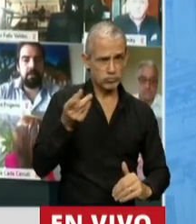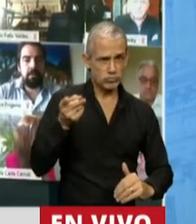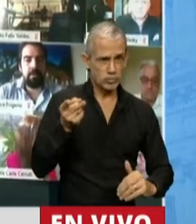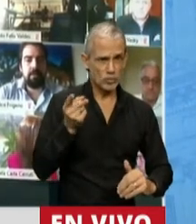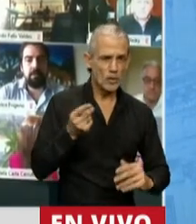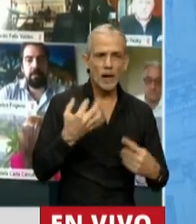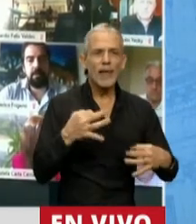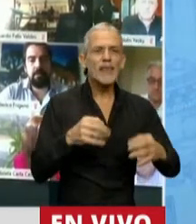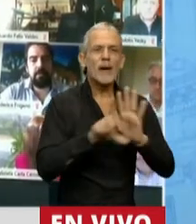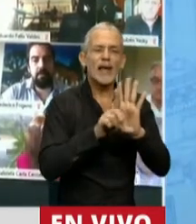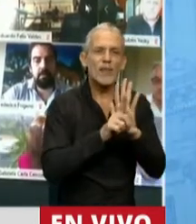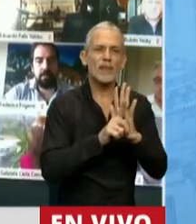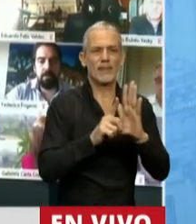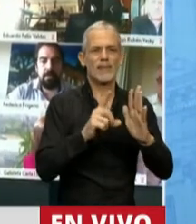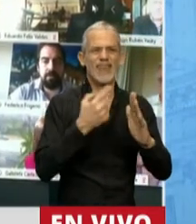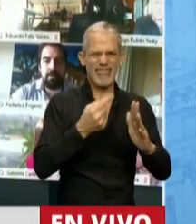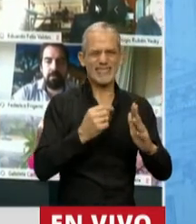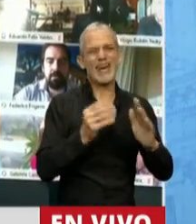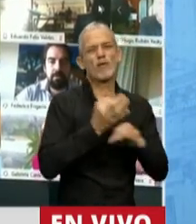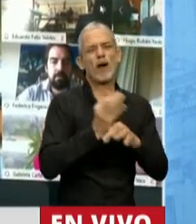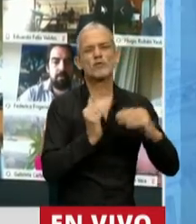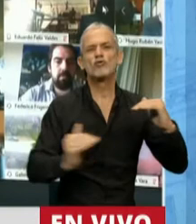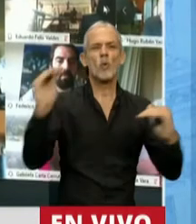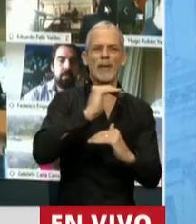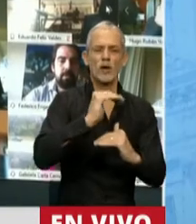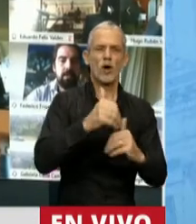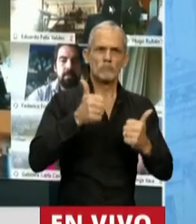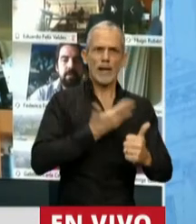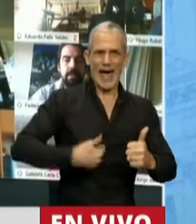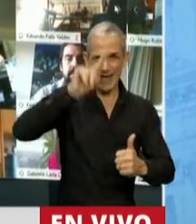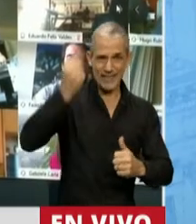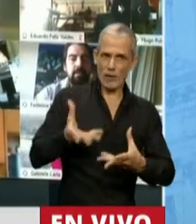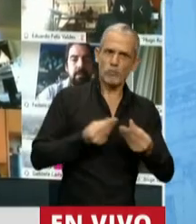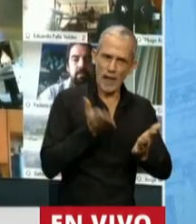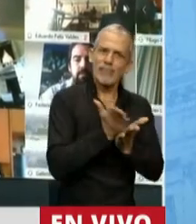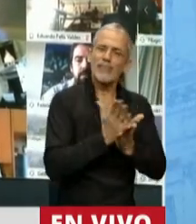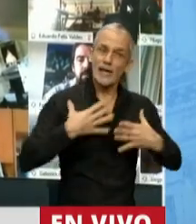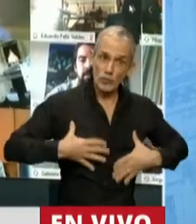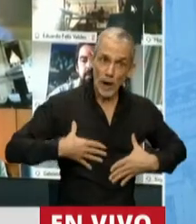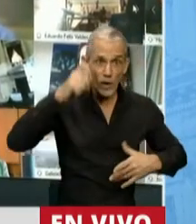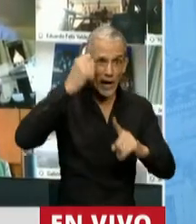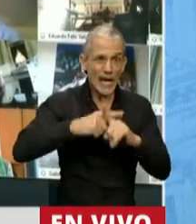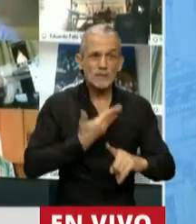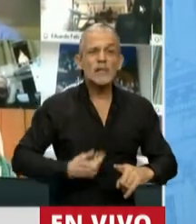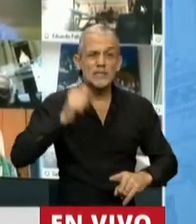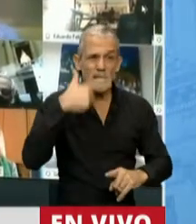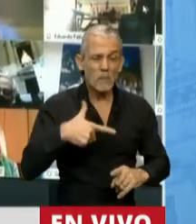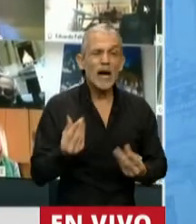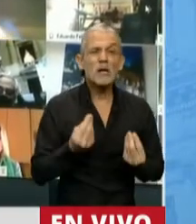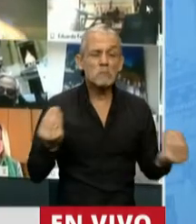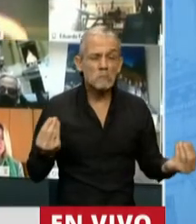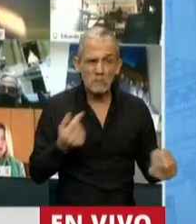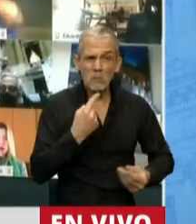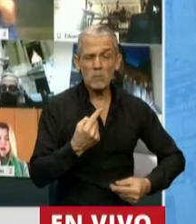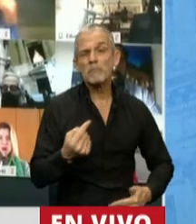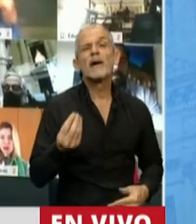define que la educación superior es un bien público y es un derecho humano, el expresidente se dio corte